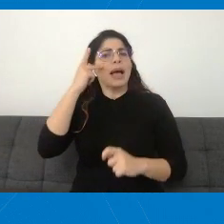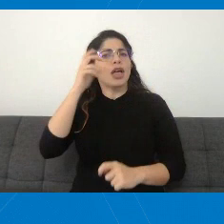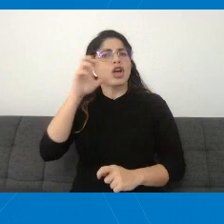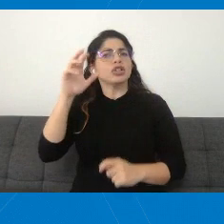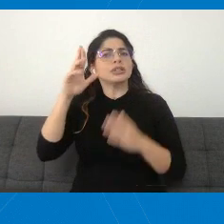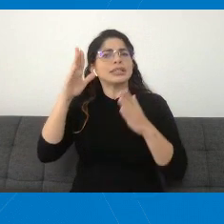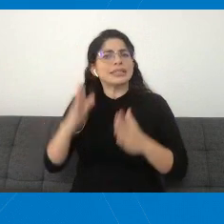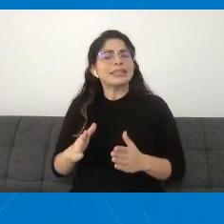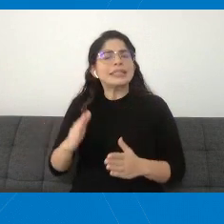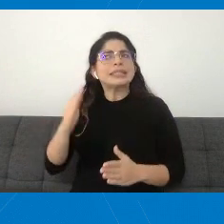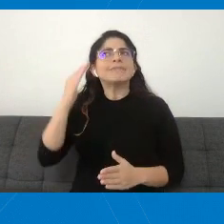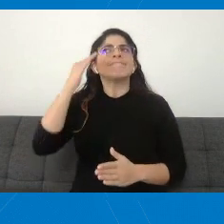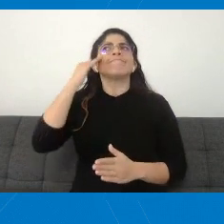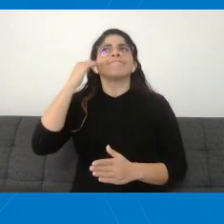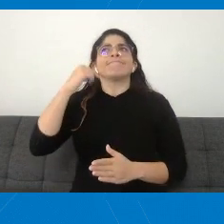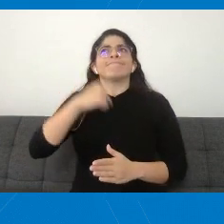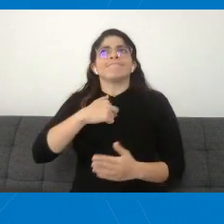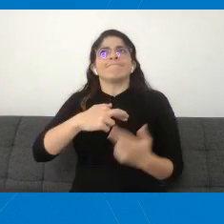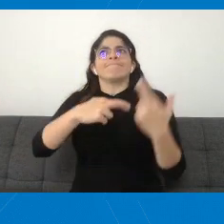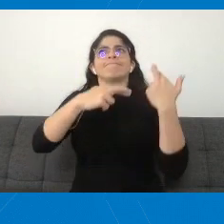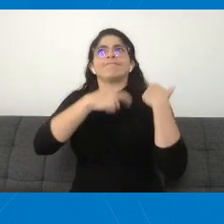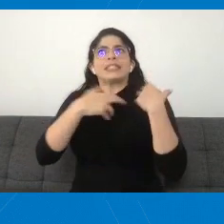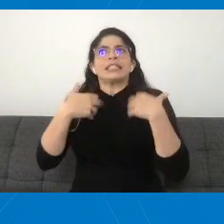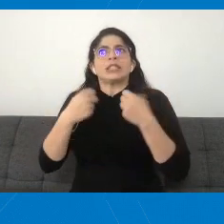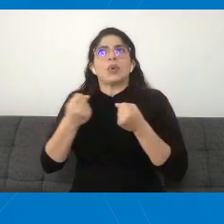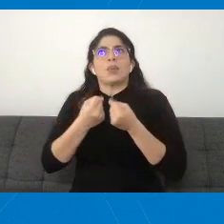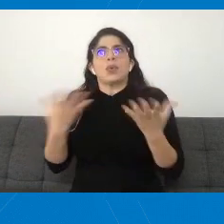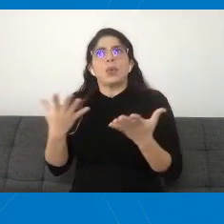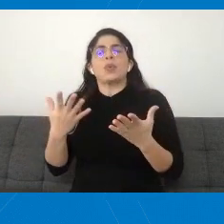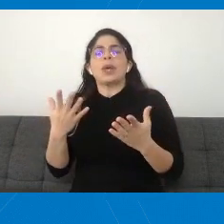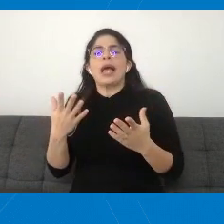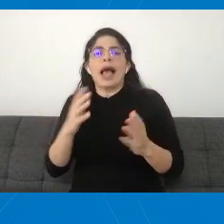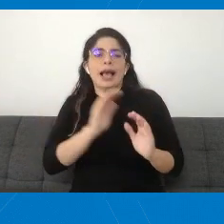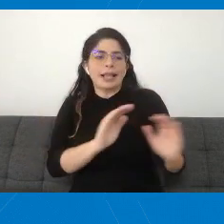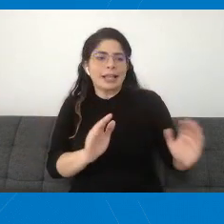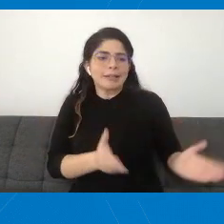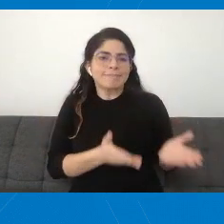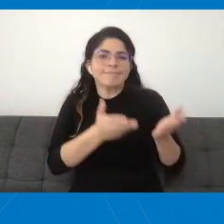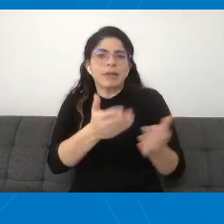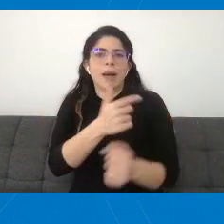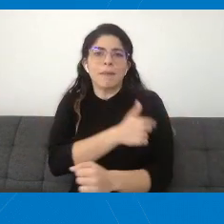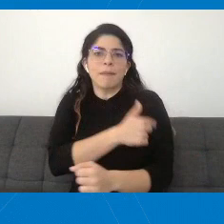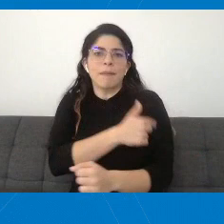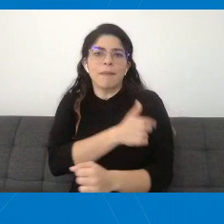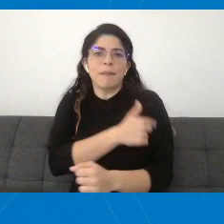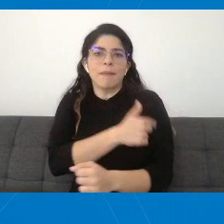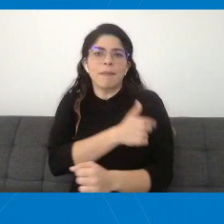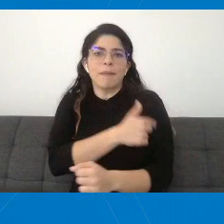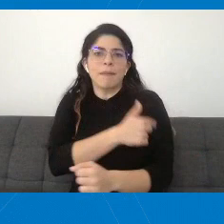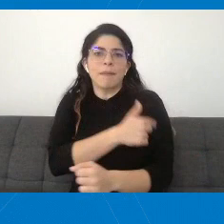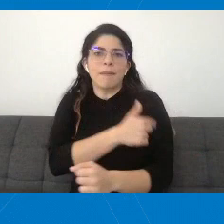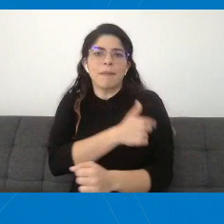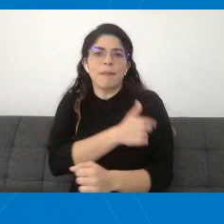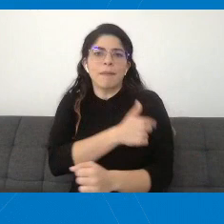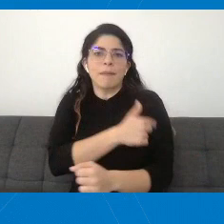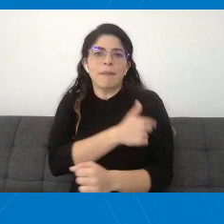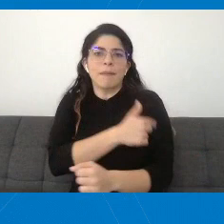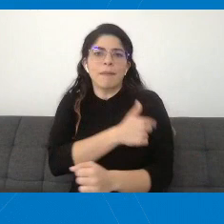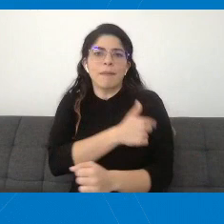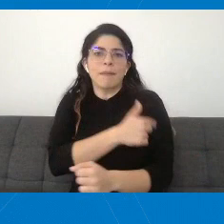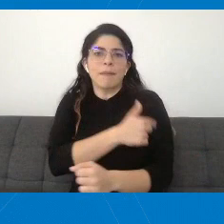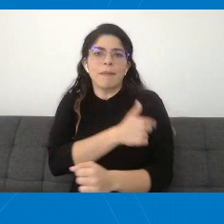en su responsabilidad en salud pública. Entonces, todas las vacunas, y esta como una más, son